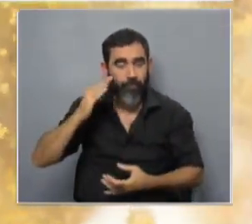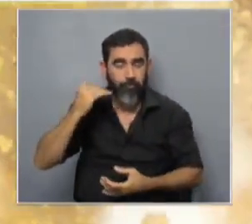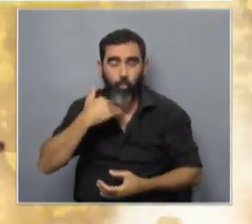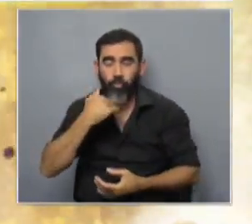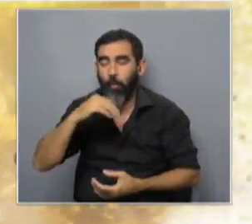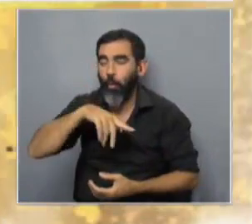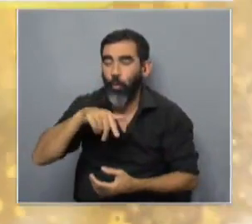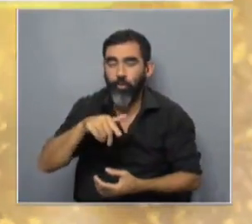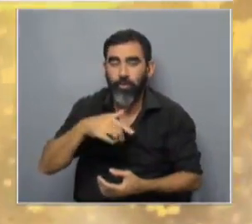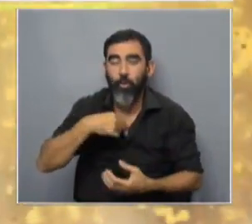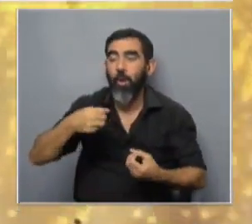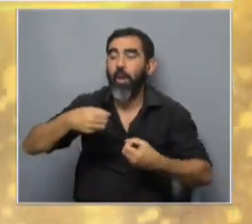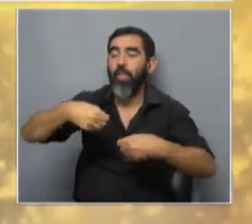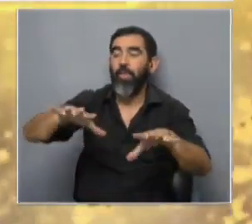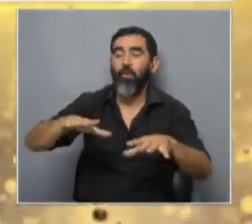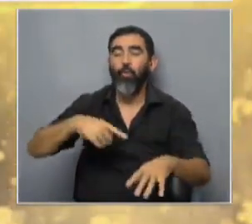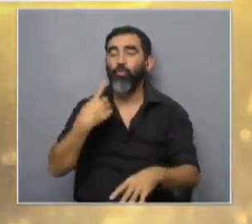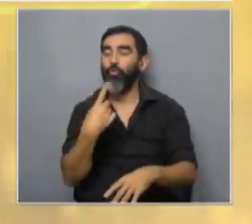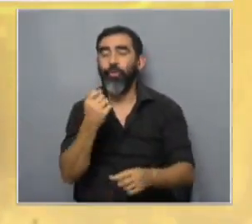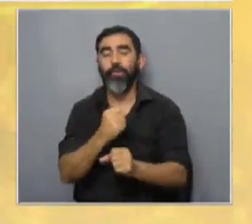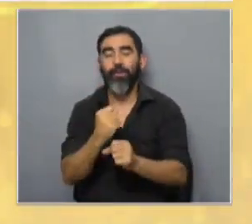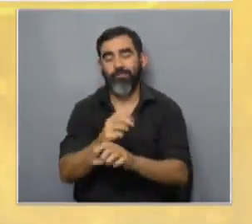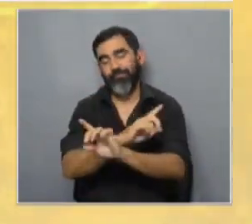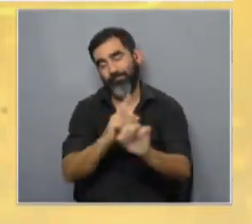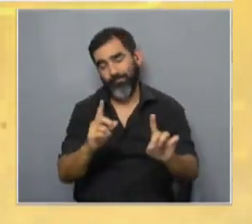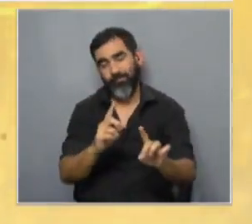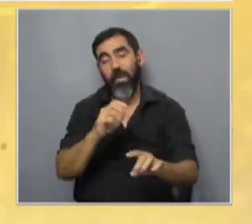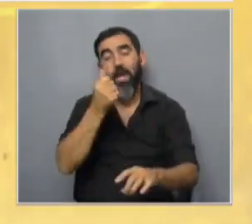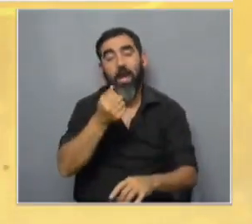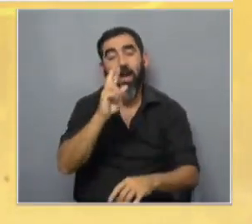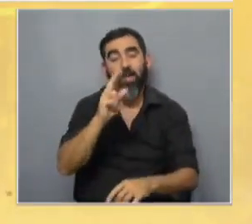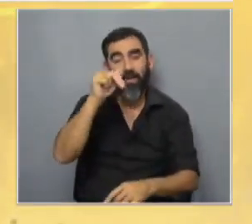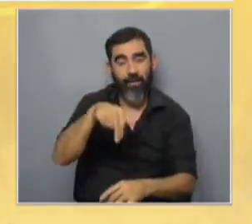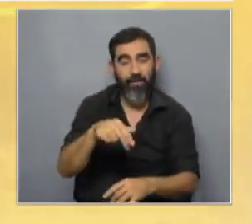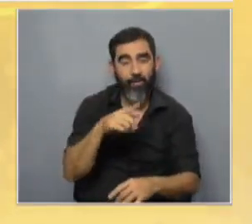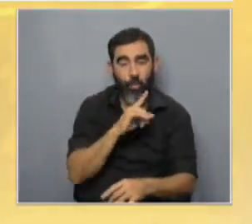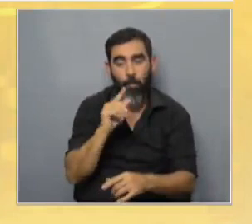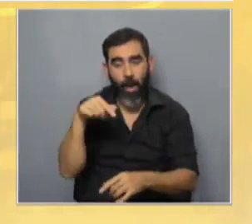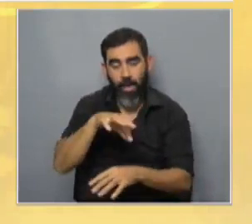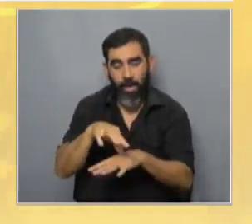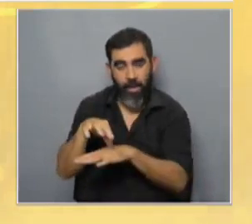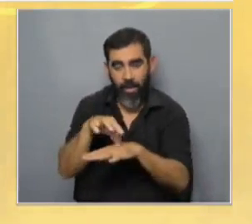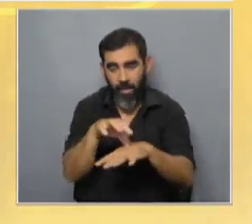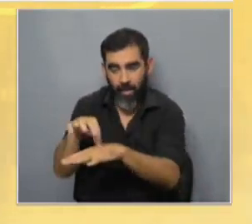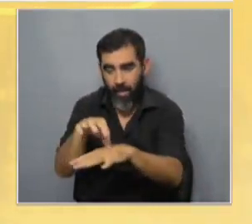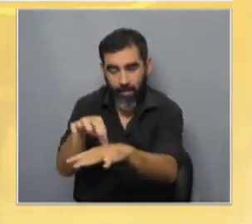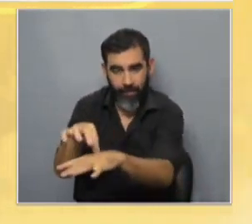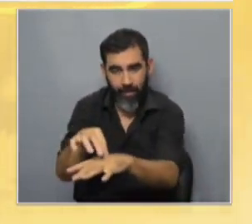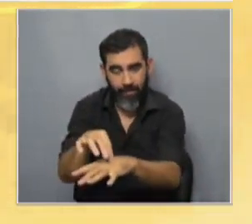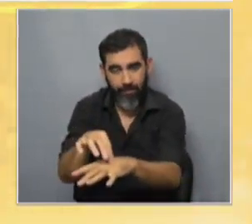que ir. Ella sola si la dejas, la pobrecita no hace absolutamente nada. El ARN le escribe las instrucciones, tú vas para acá y buscas a este, le da la foto,